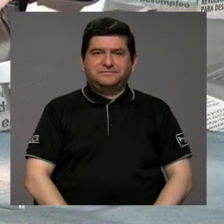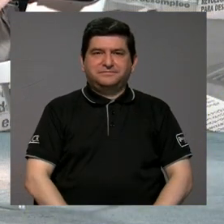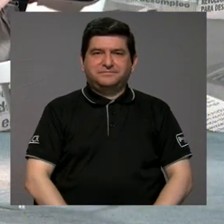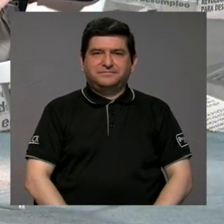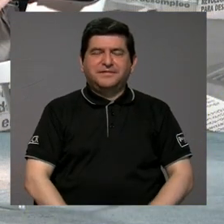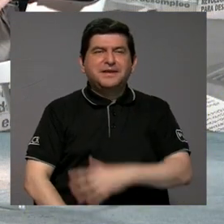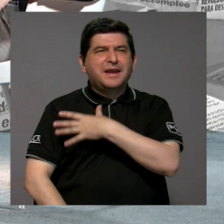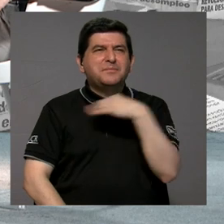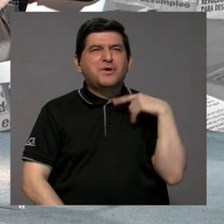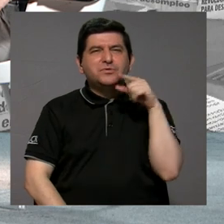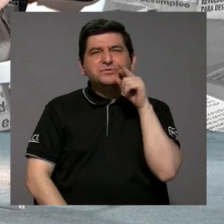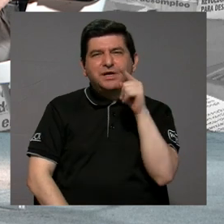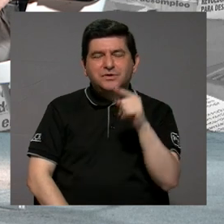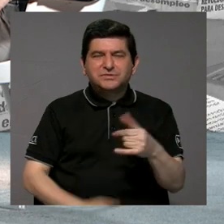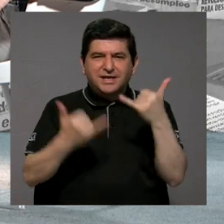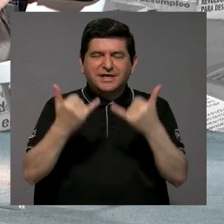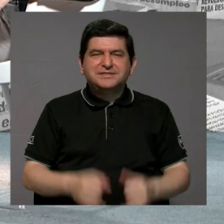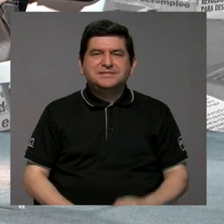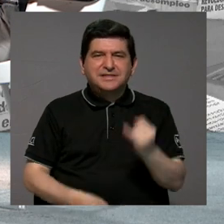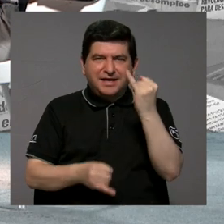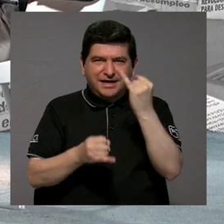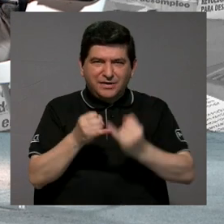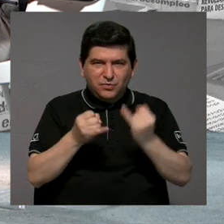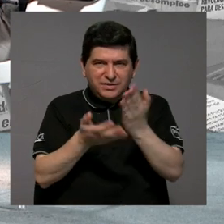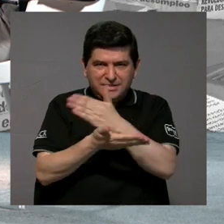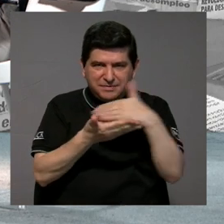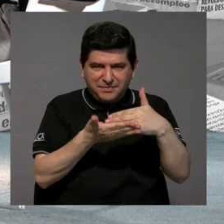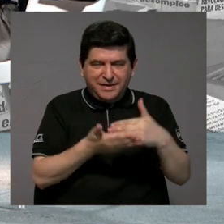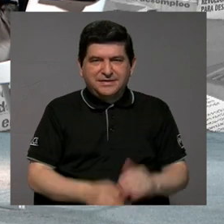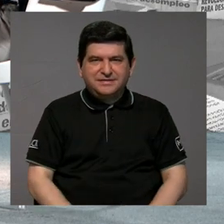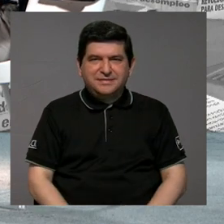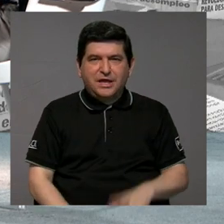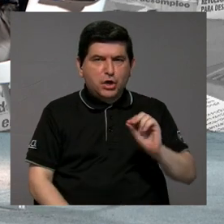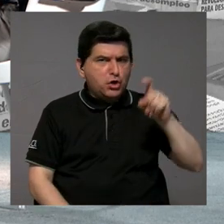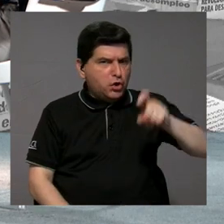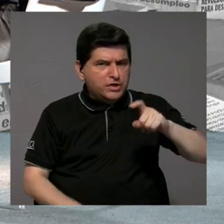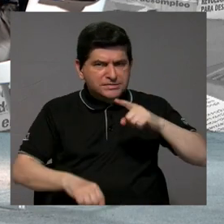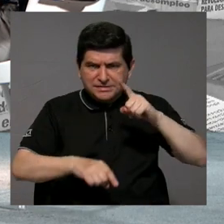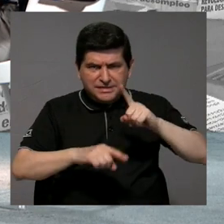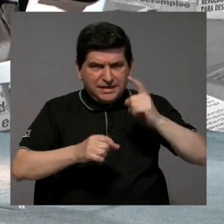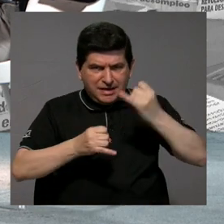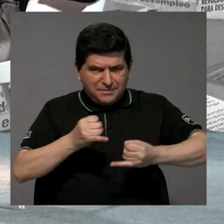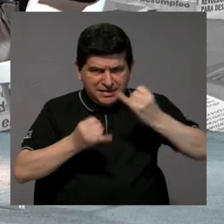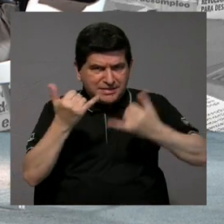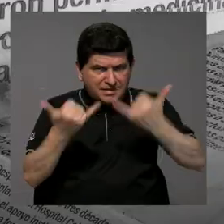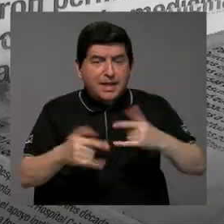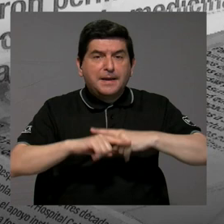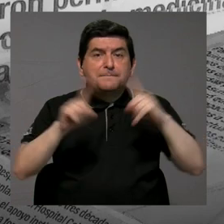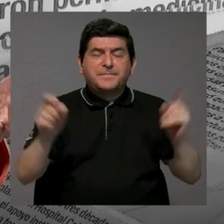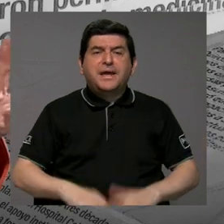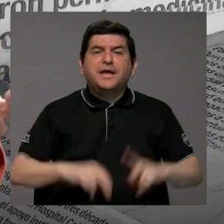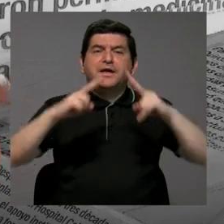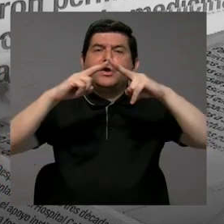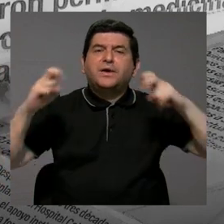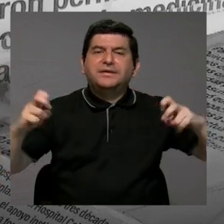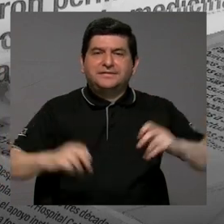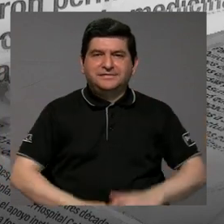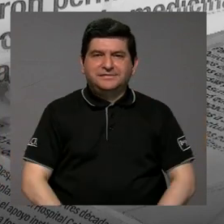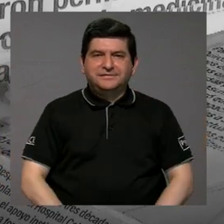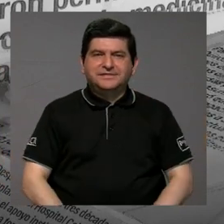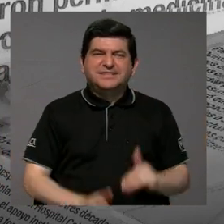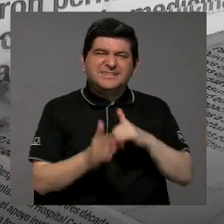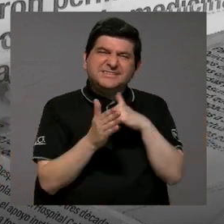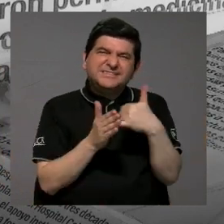Me gustaría que usted, a manera, o sea, estamos en el tercer bloque, no estamos terminando necesariamente, pero entonces, a manera de análisis,